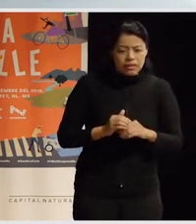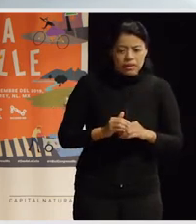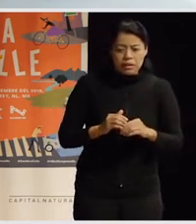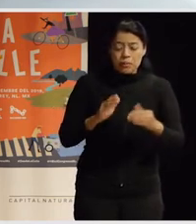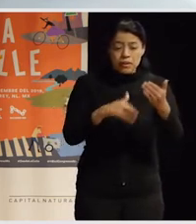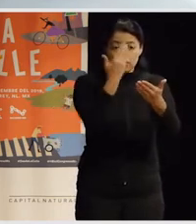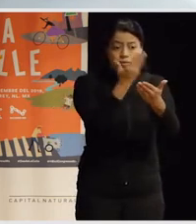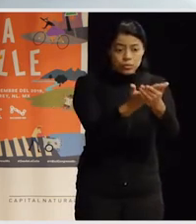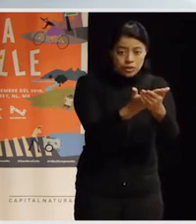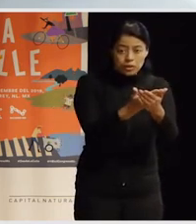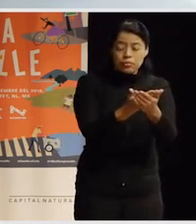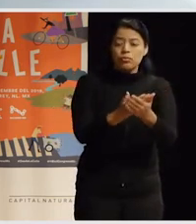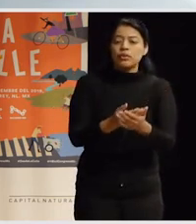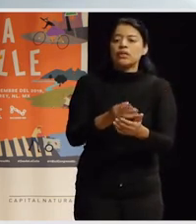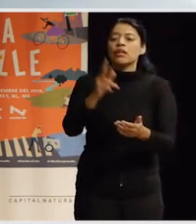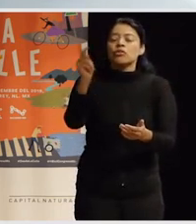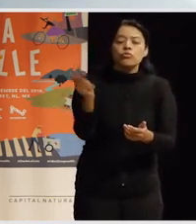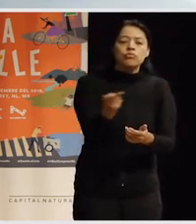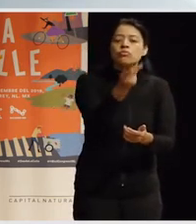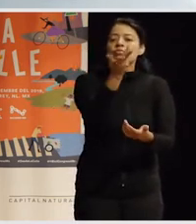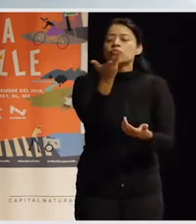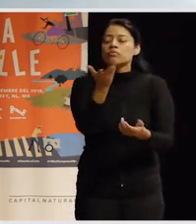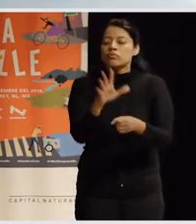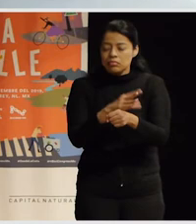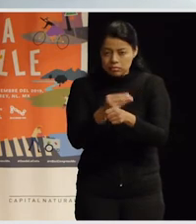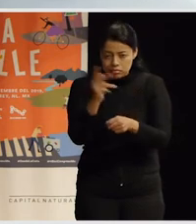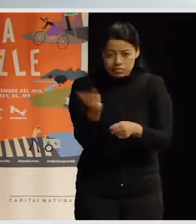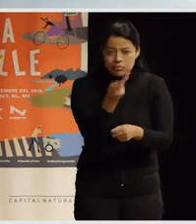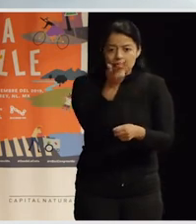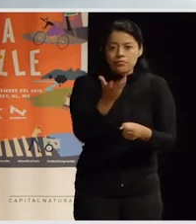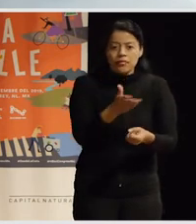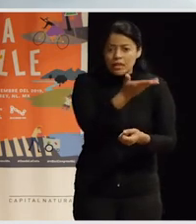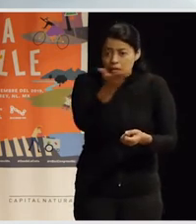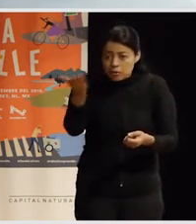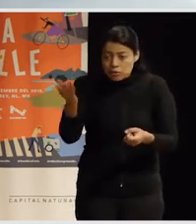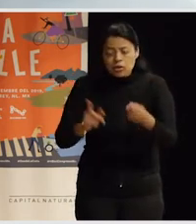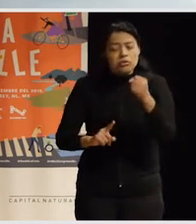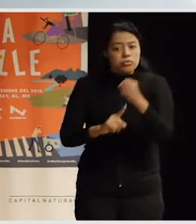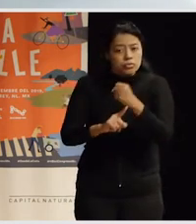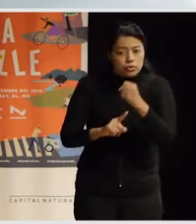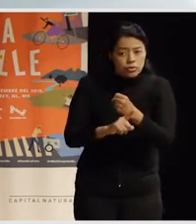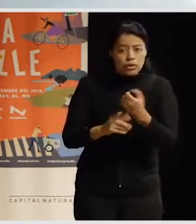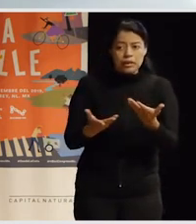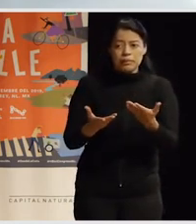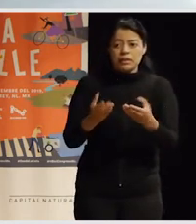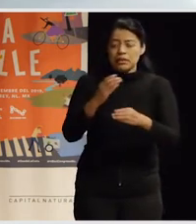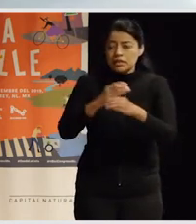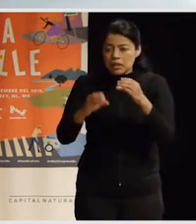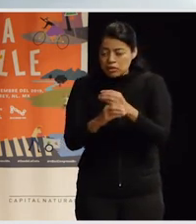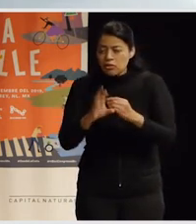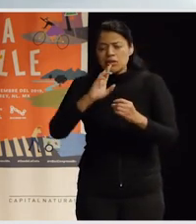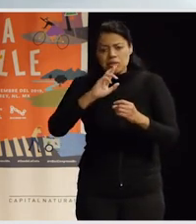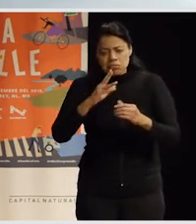propuestas, ¿no?, que volvimos a preguntar, ¿cuáles creéis que son, digamos, como los problemas, o sea, las cosas mejores y las